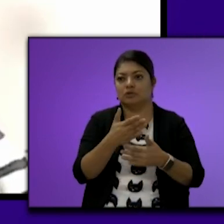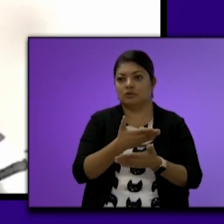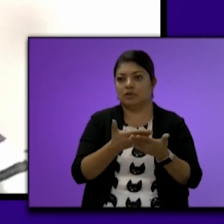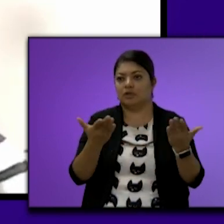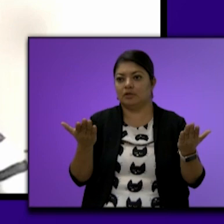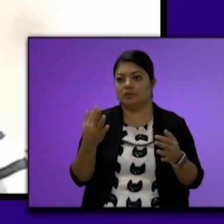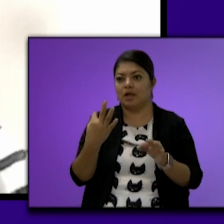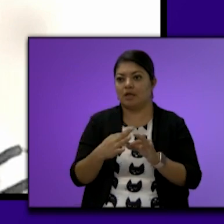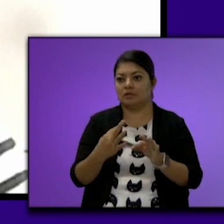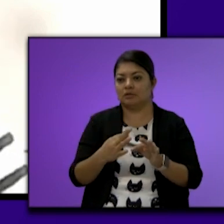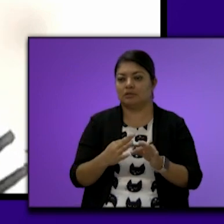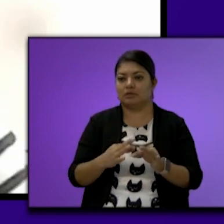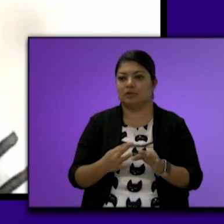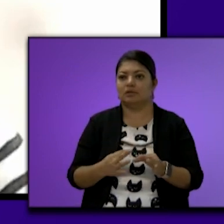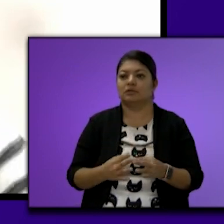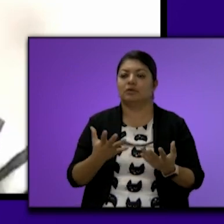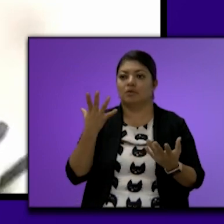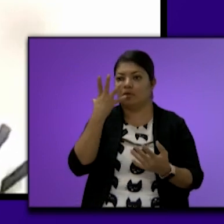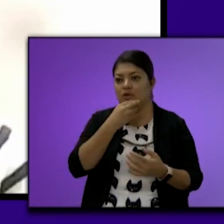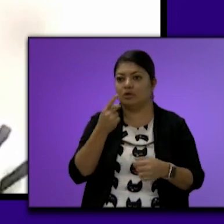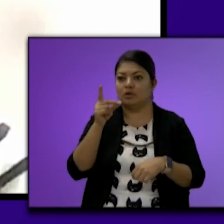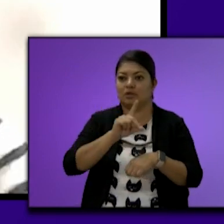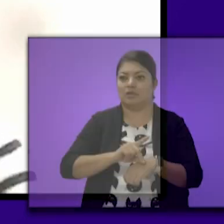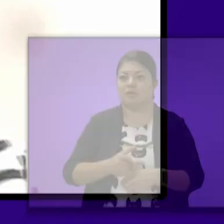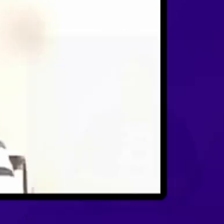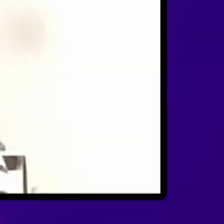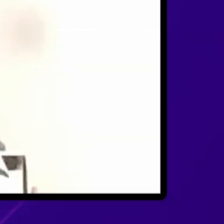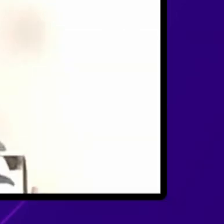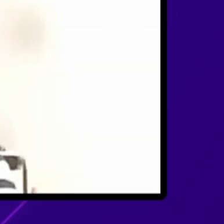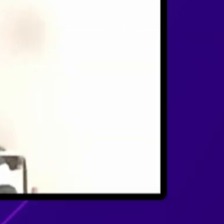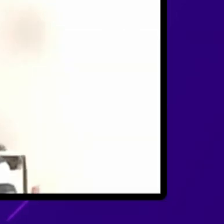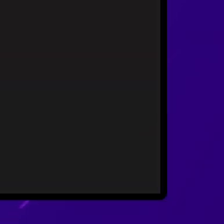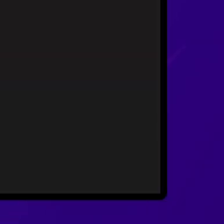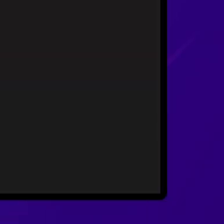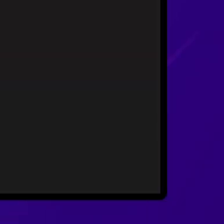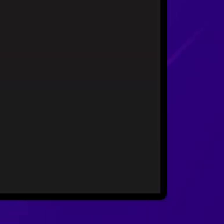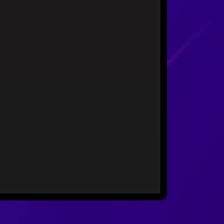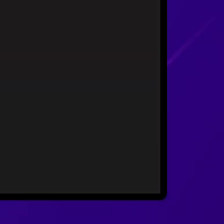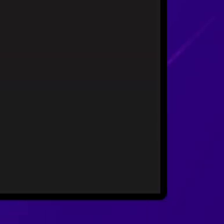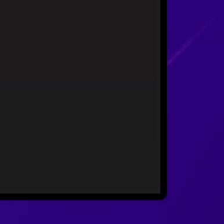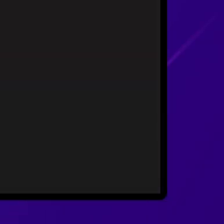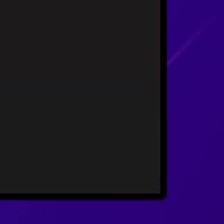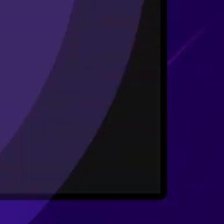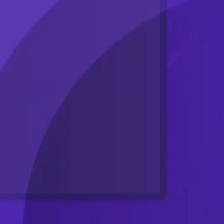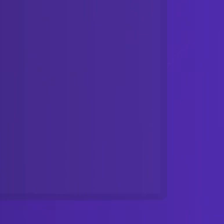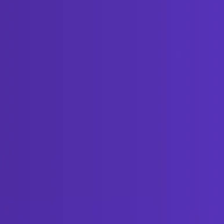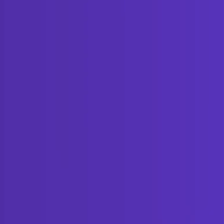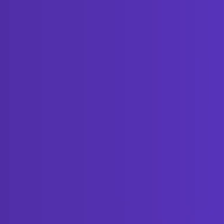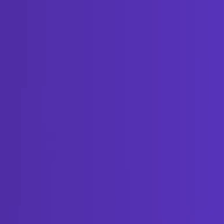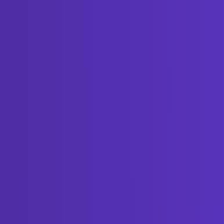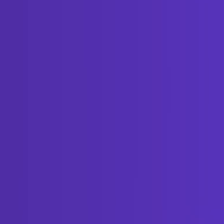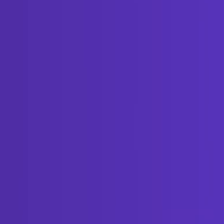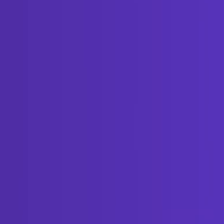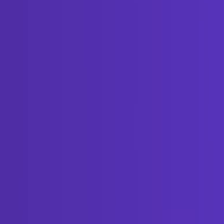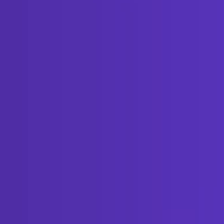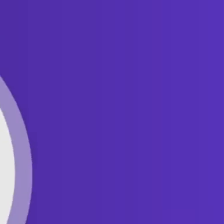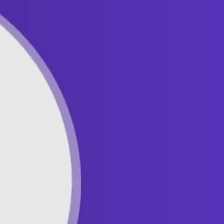todos Por su asistencia Y que tengan Un excelente tarde Igualmente Saludos a todas Gracias